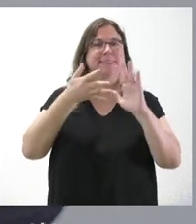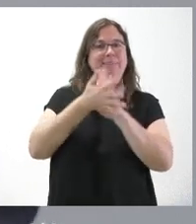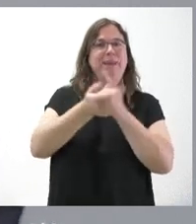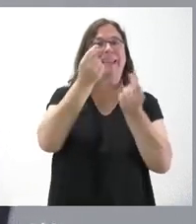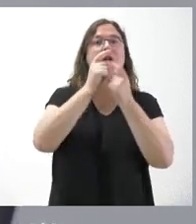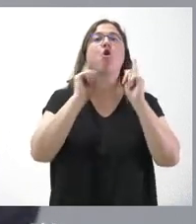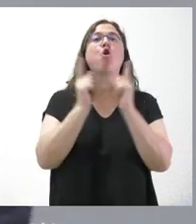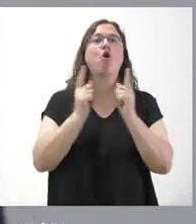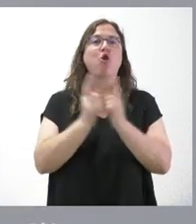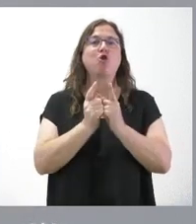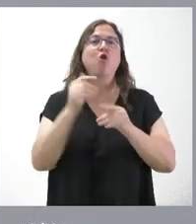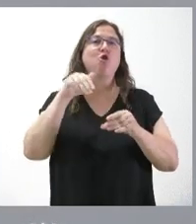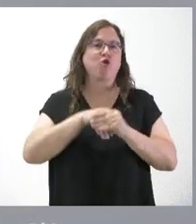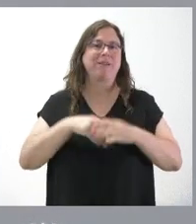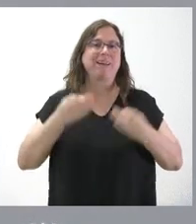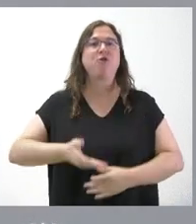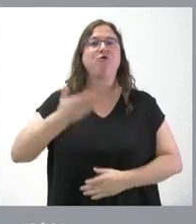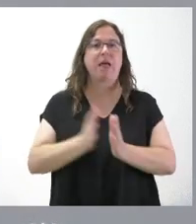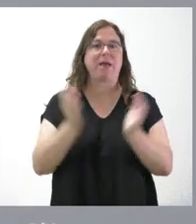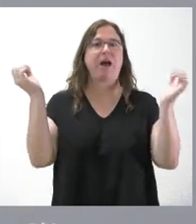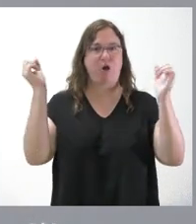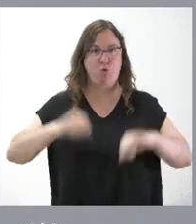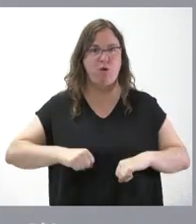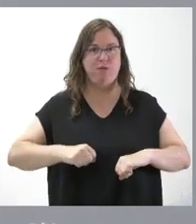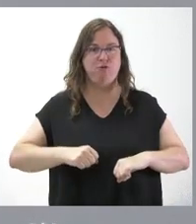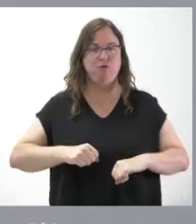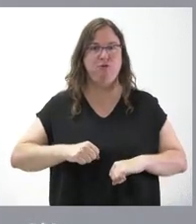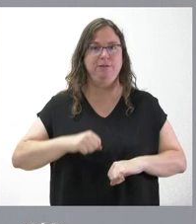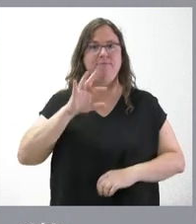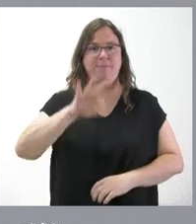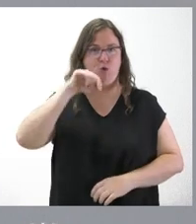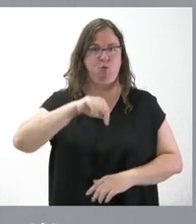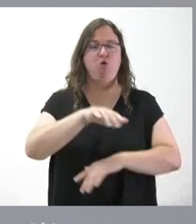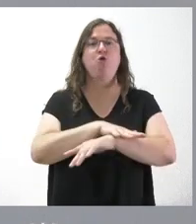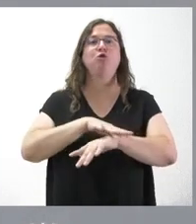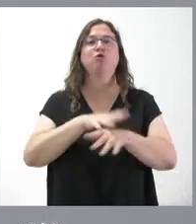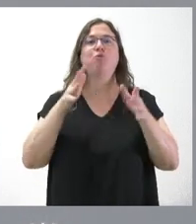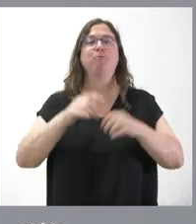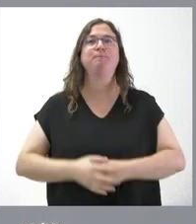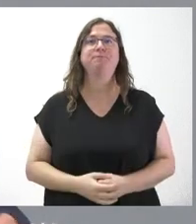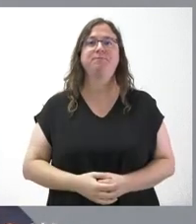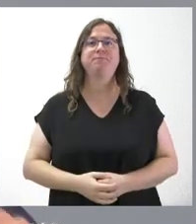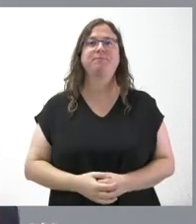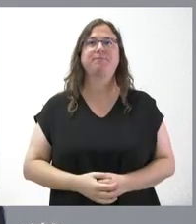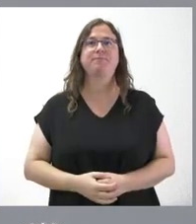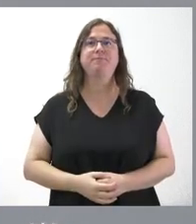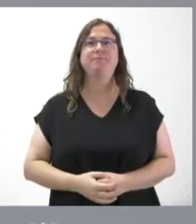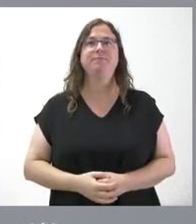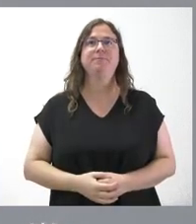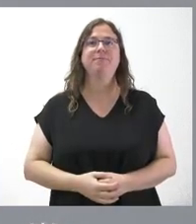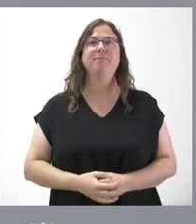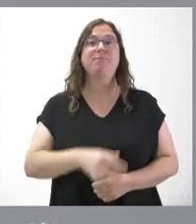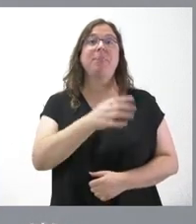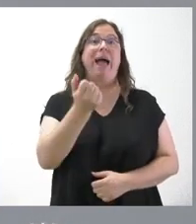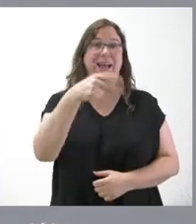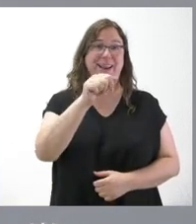brevemente cuál es el contenido fundamental de los acuerdos que se han tomado. Por parte de Ana, también le